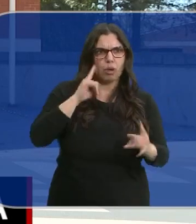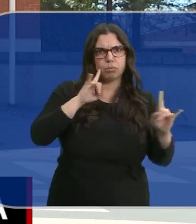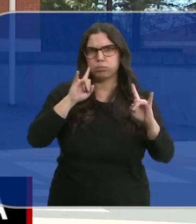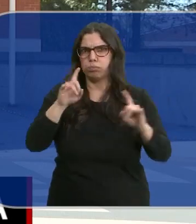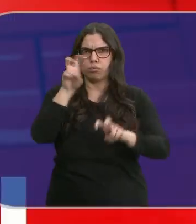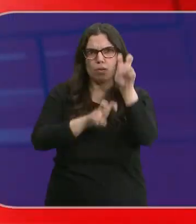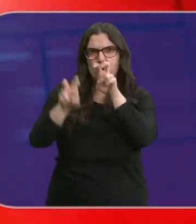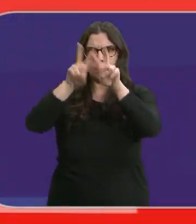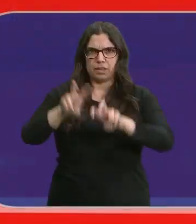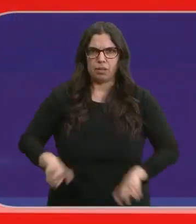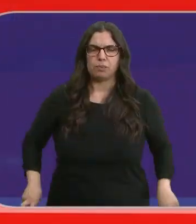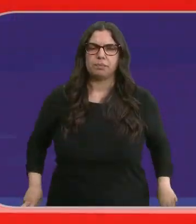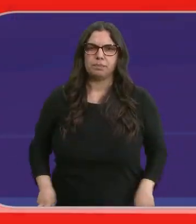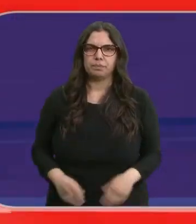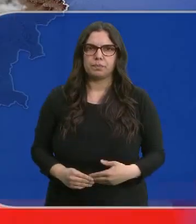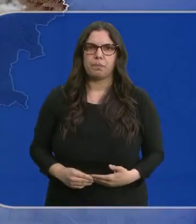alarmas.